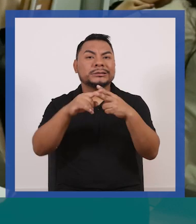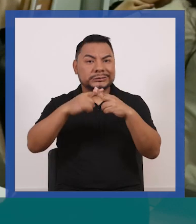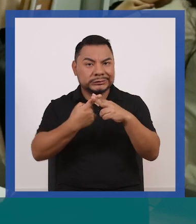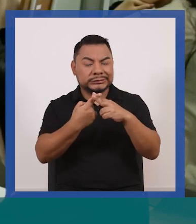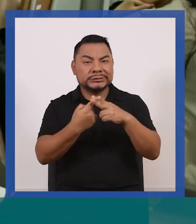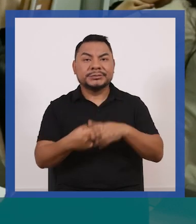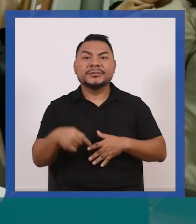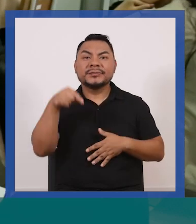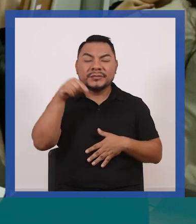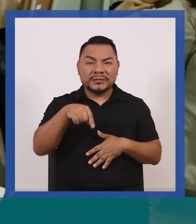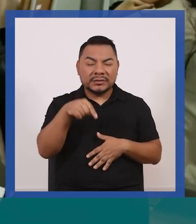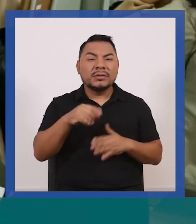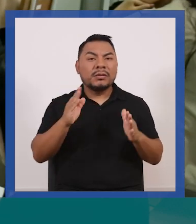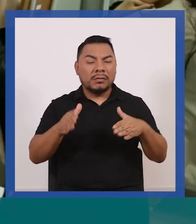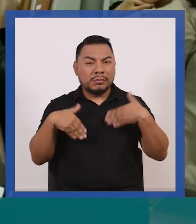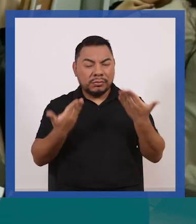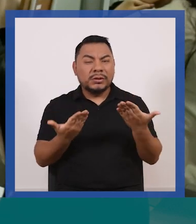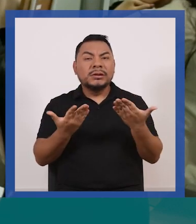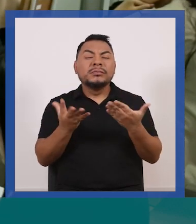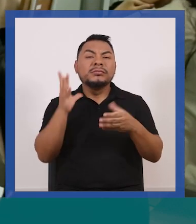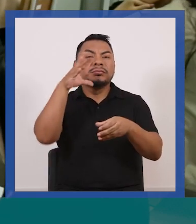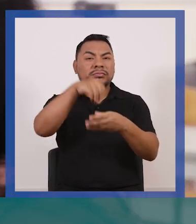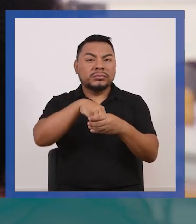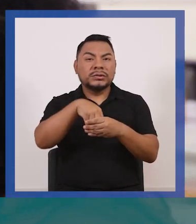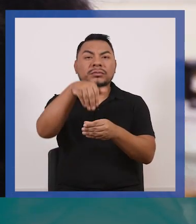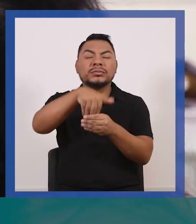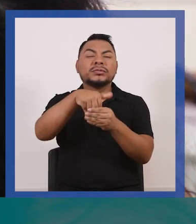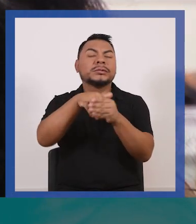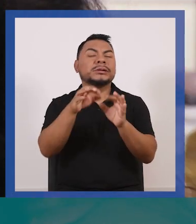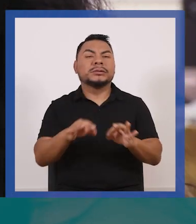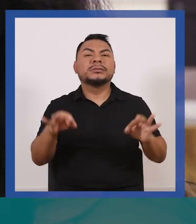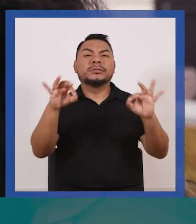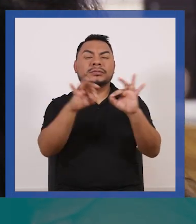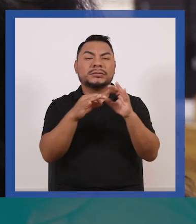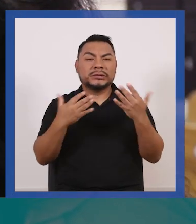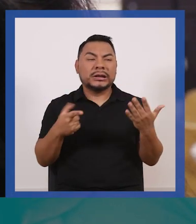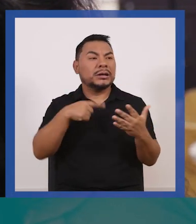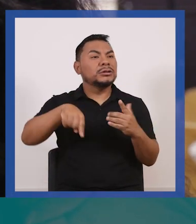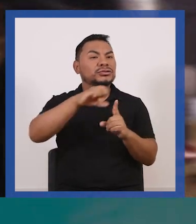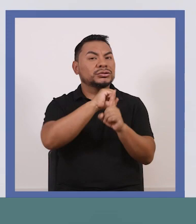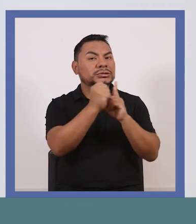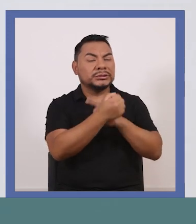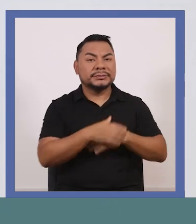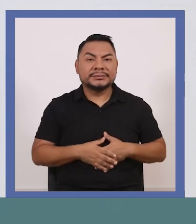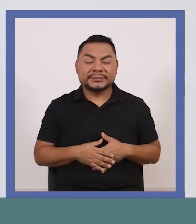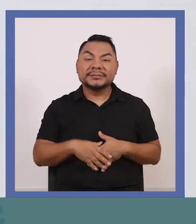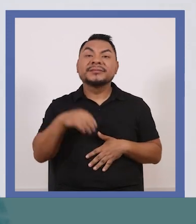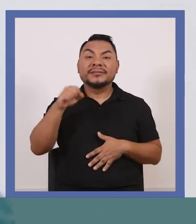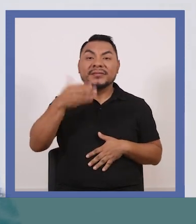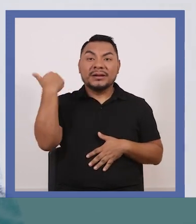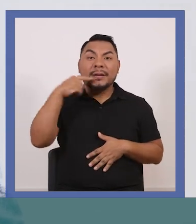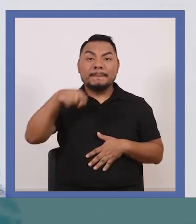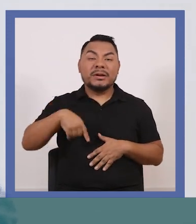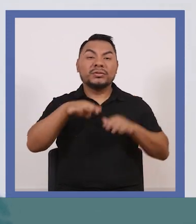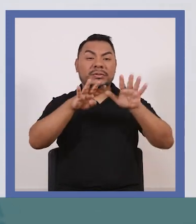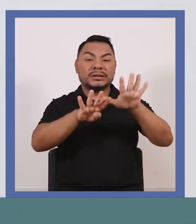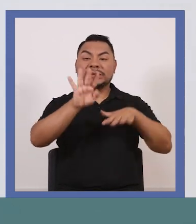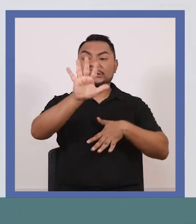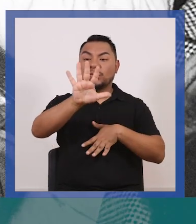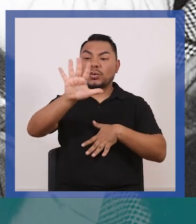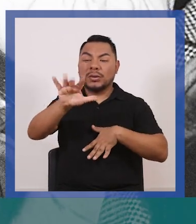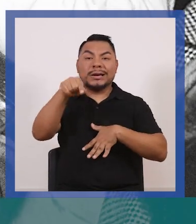inicio para que puedan formar parte de este voto que es muy importante en la sociedad. No va a ser sino hasta 1955